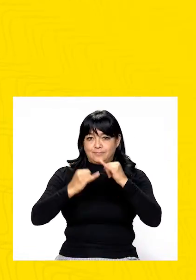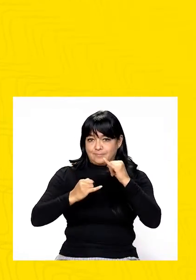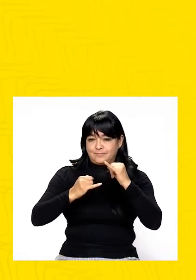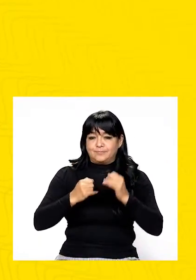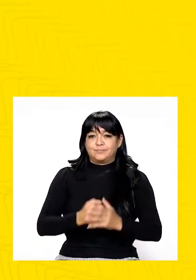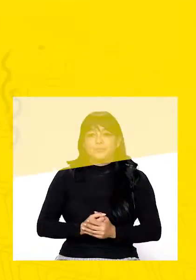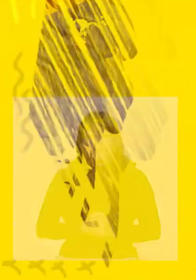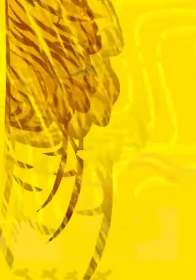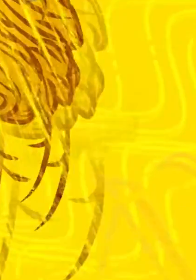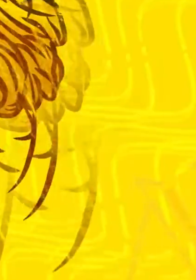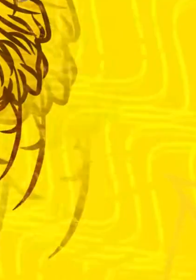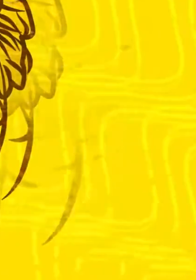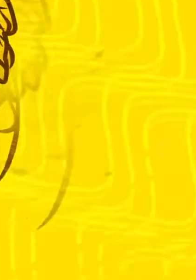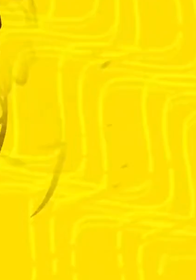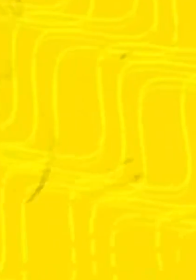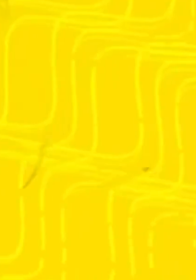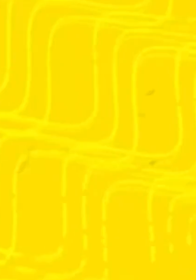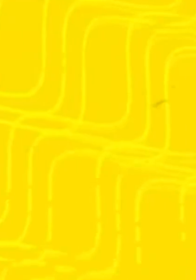terminar.